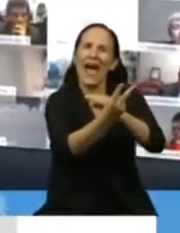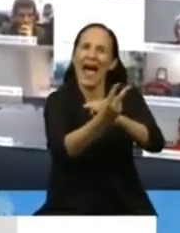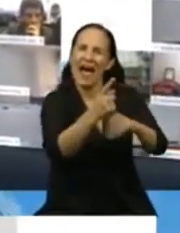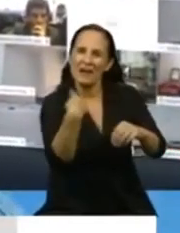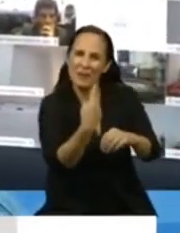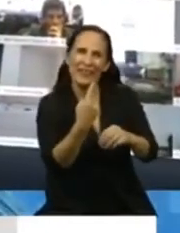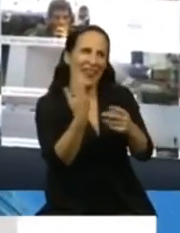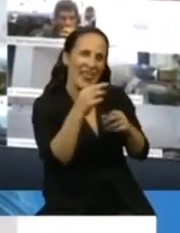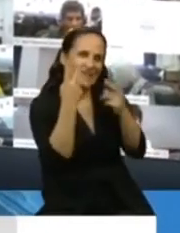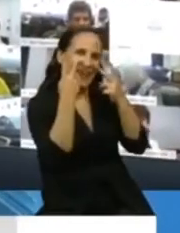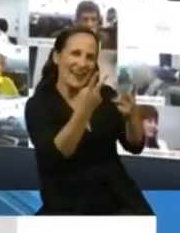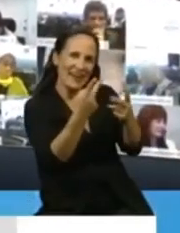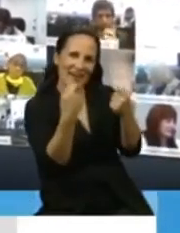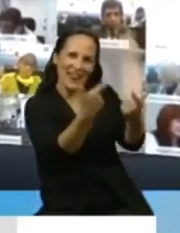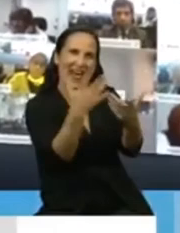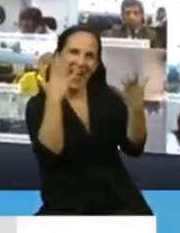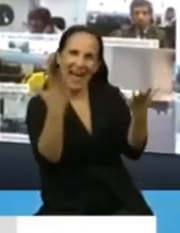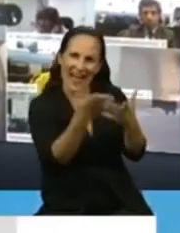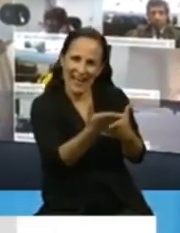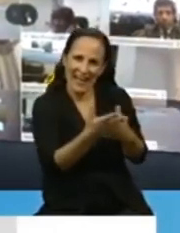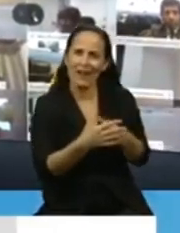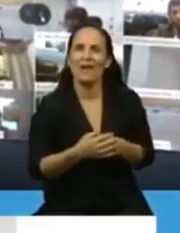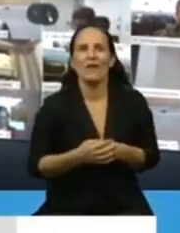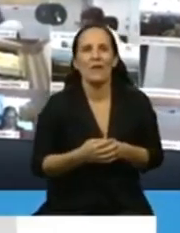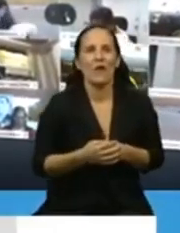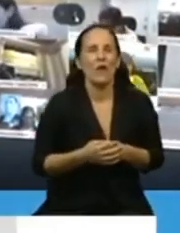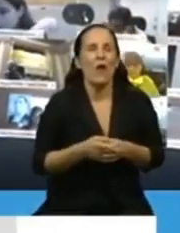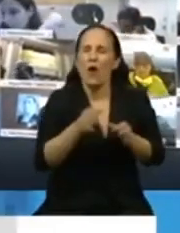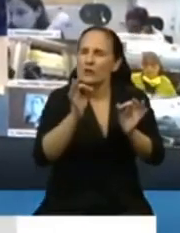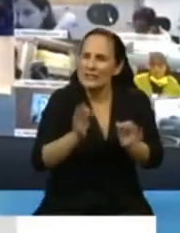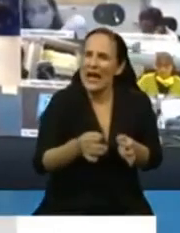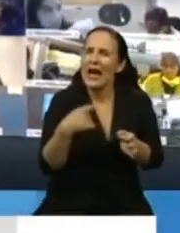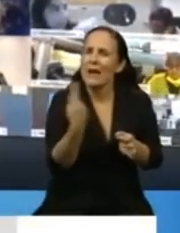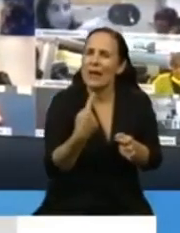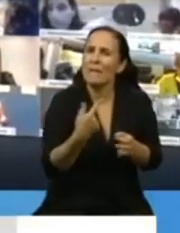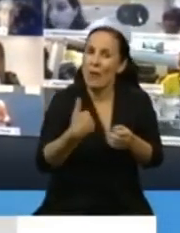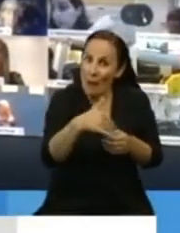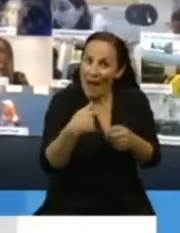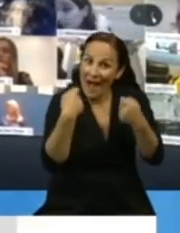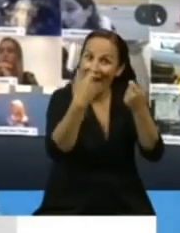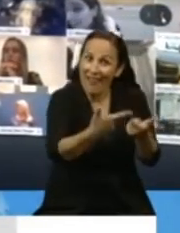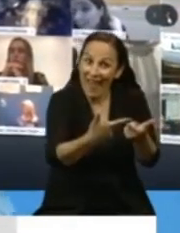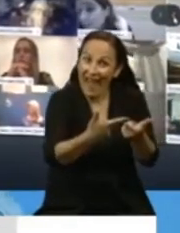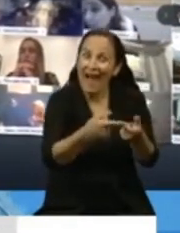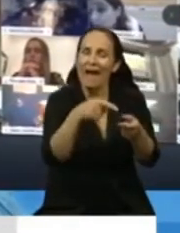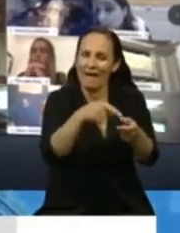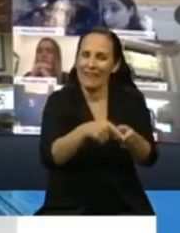esperanzado que estas medidas marcarán el precedente de lo que en adelante